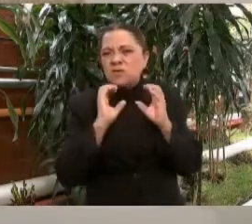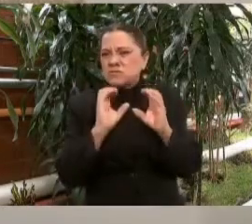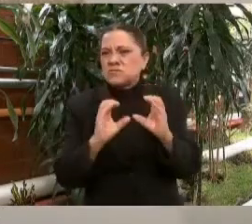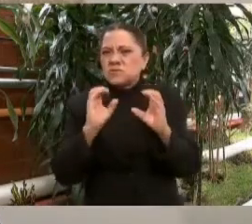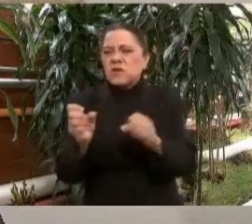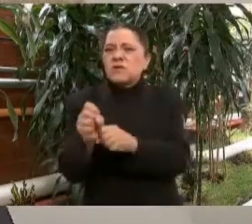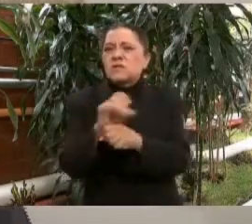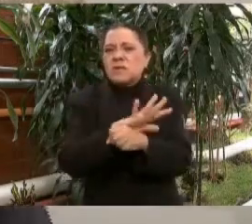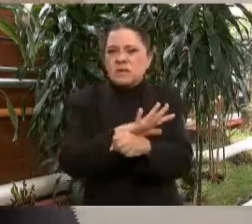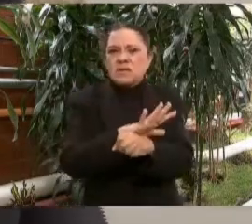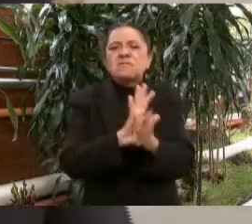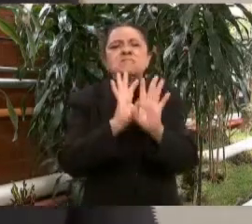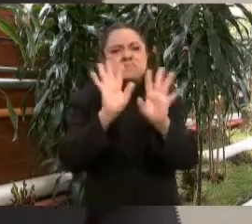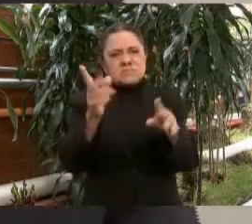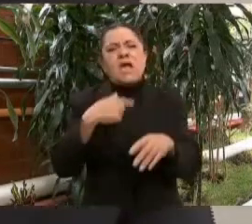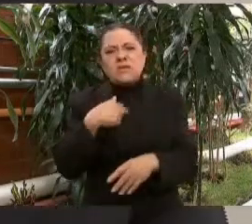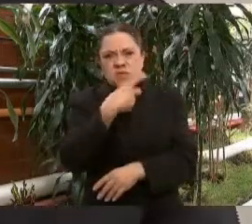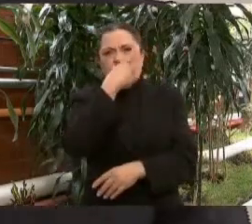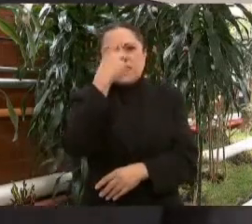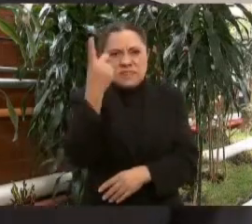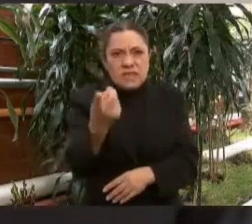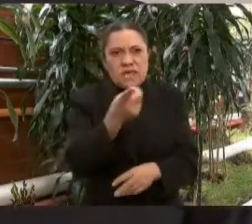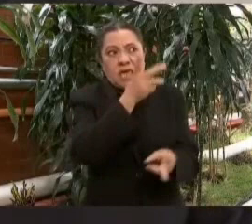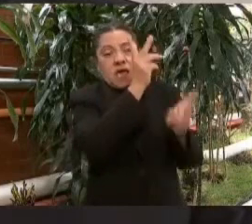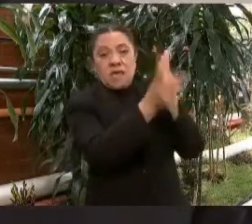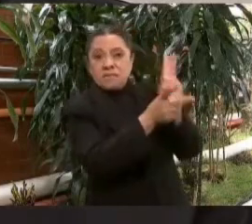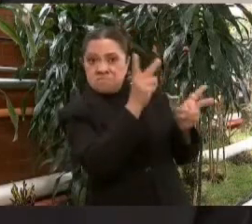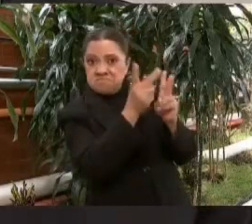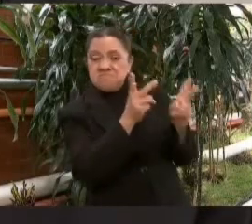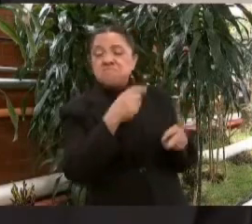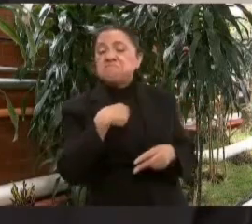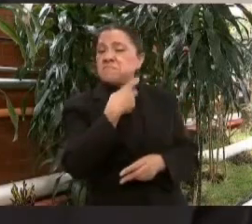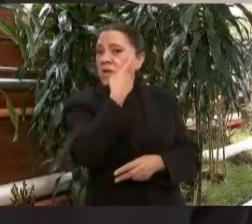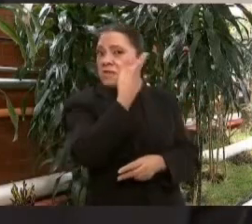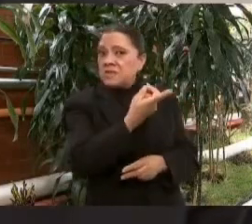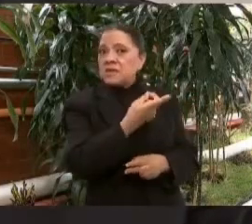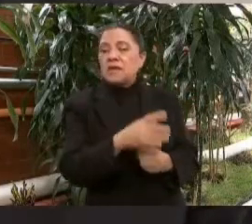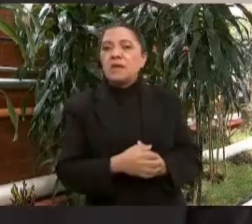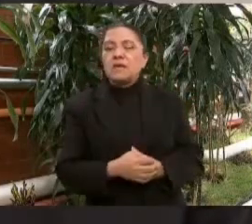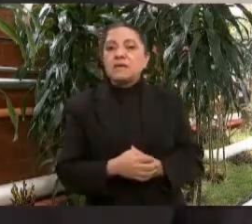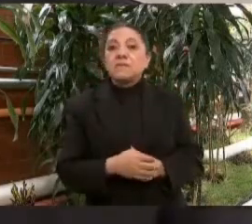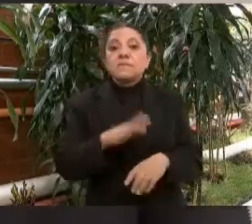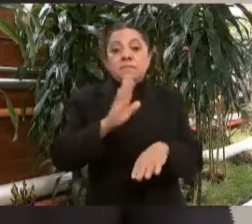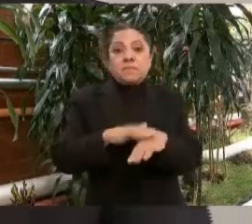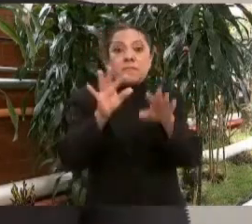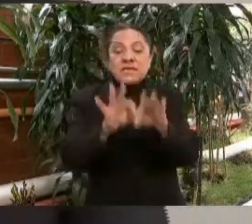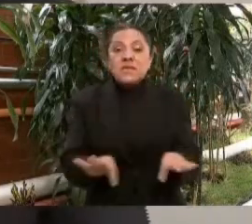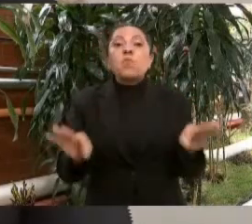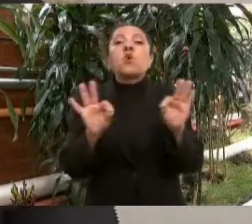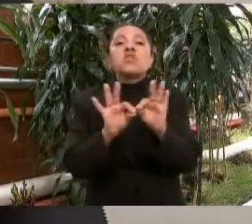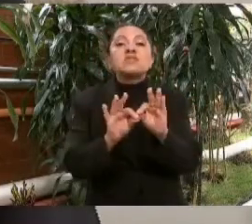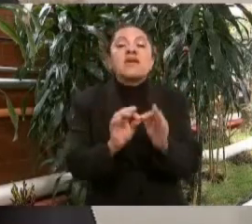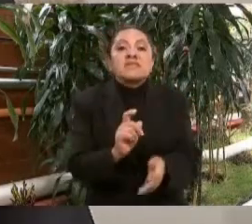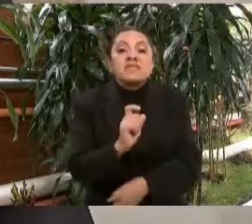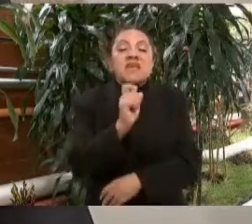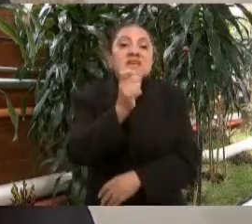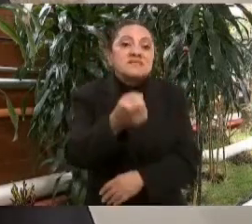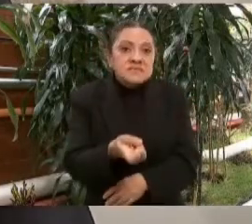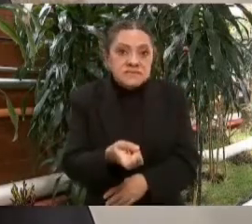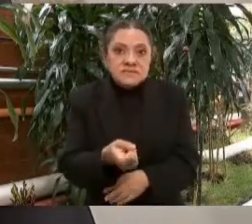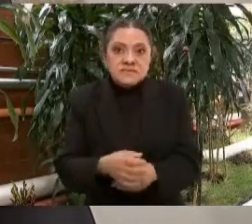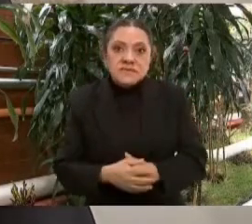ya le dije que lo más importante era